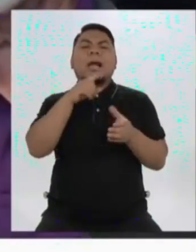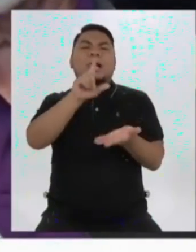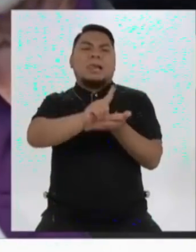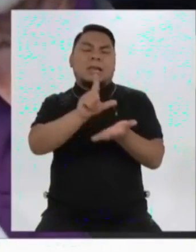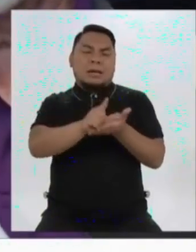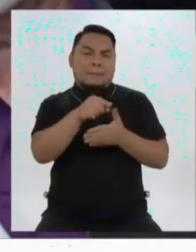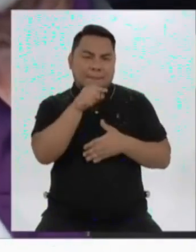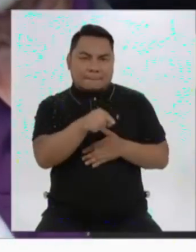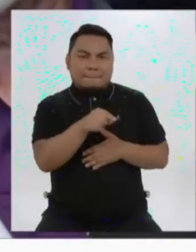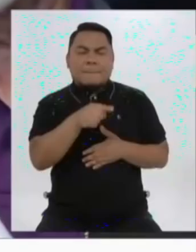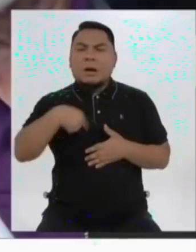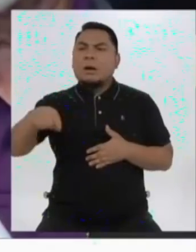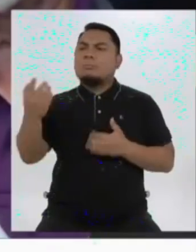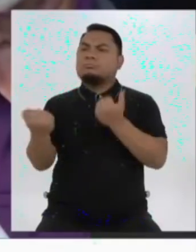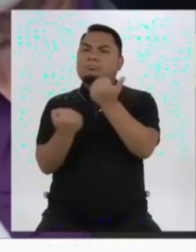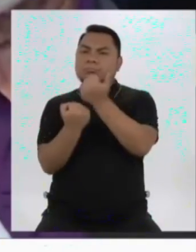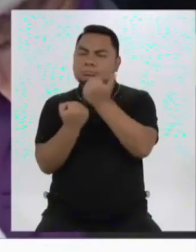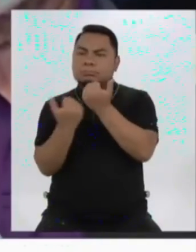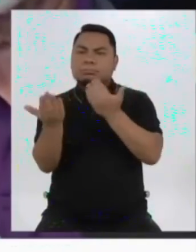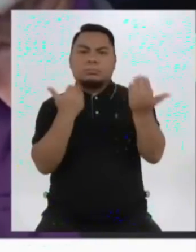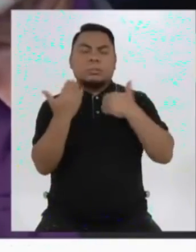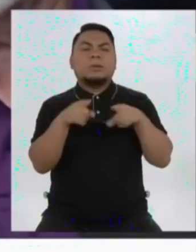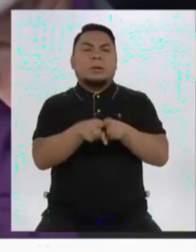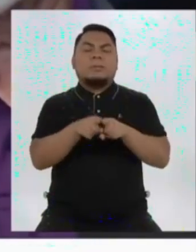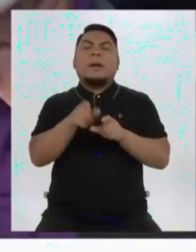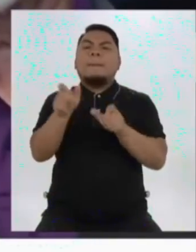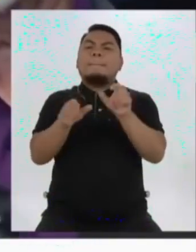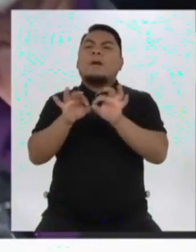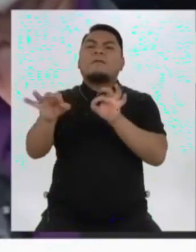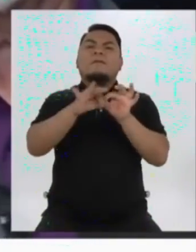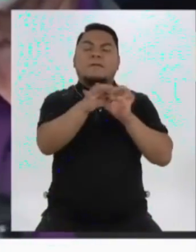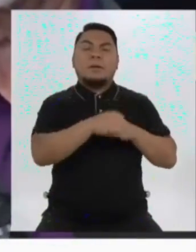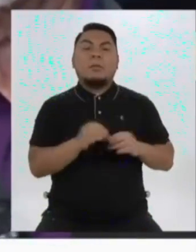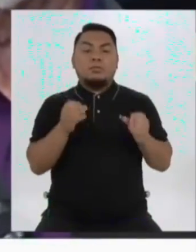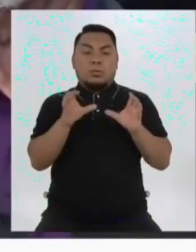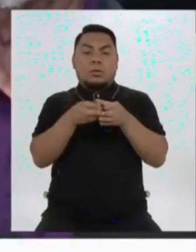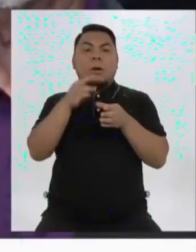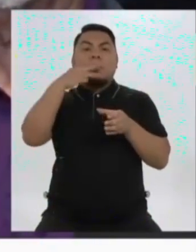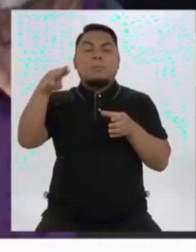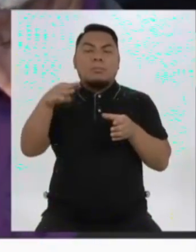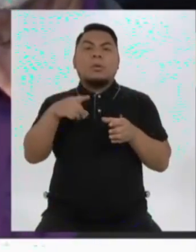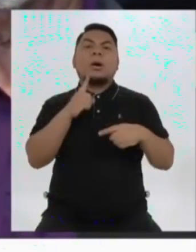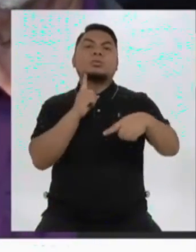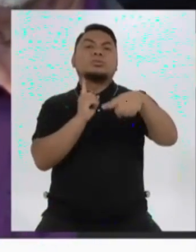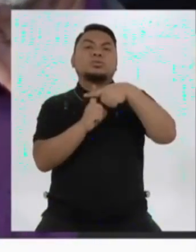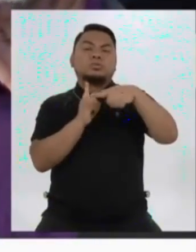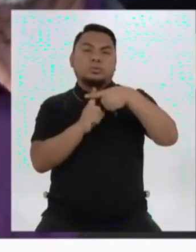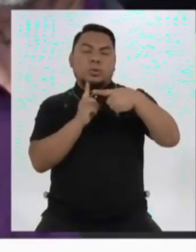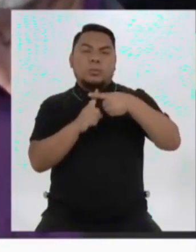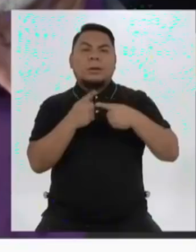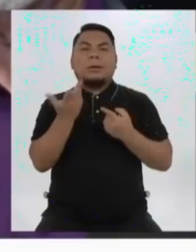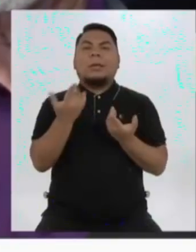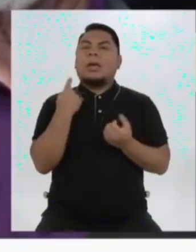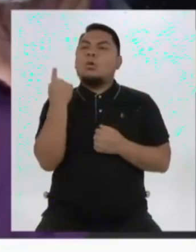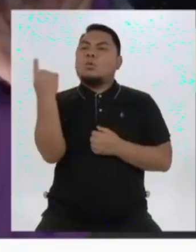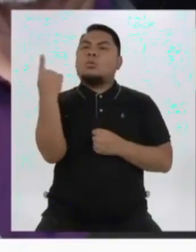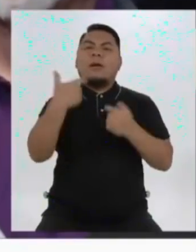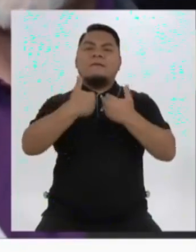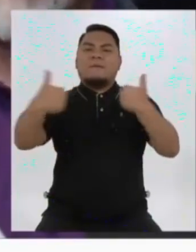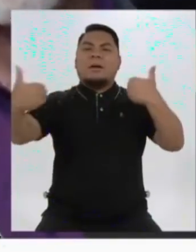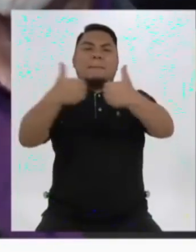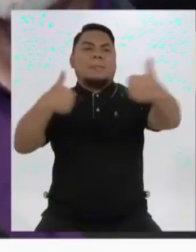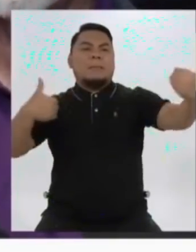Metropolitana. Y nos encantaría con los candidatos de las regiones. Porque el Partido Morado no es una suma de aspiraciones individuales.